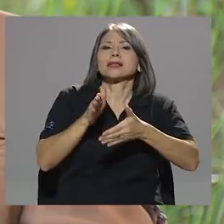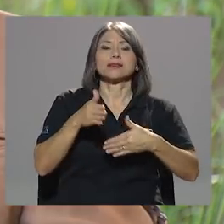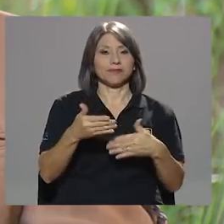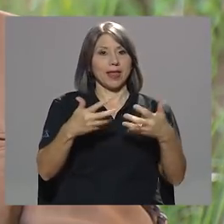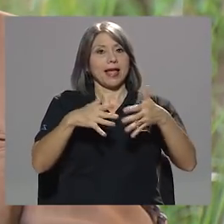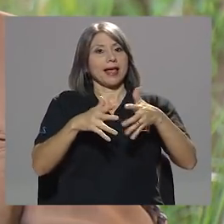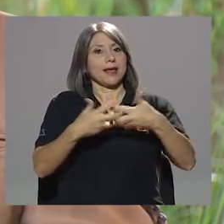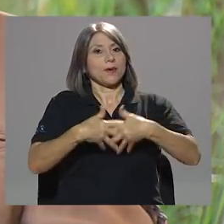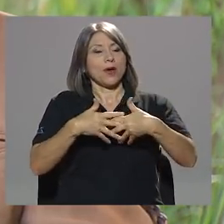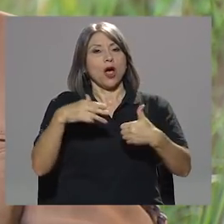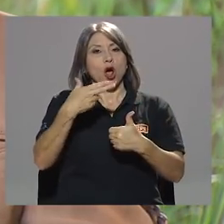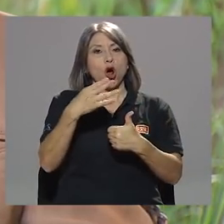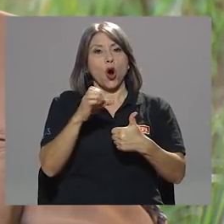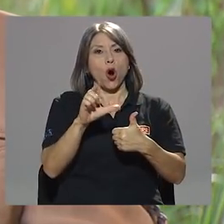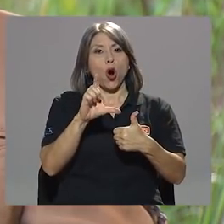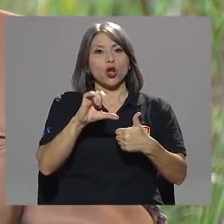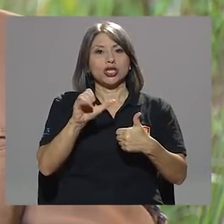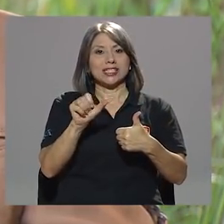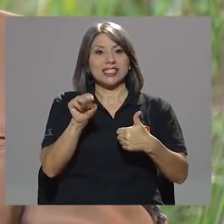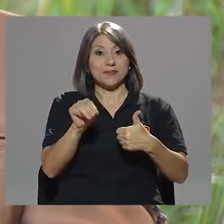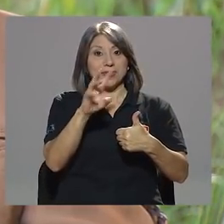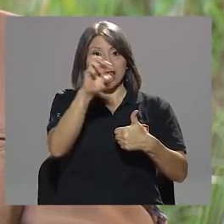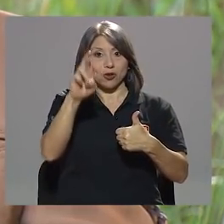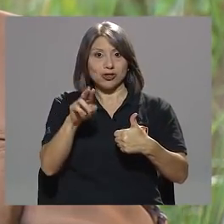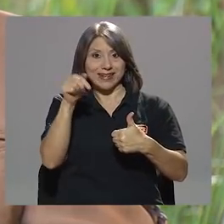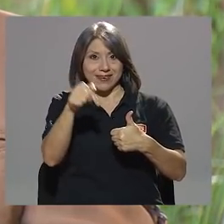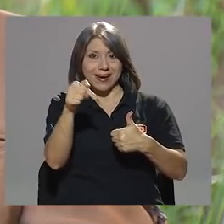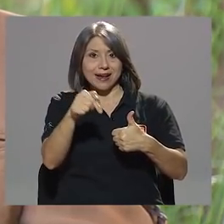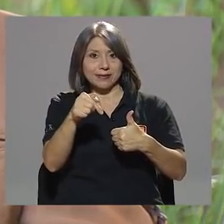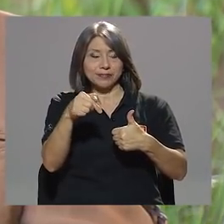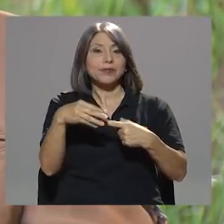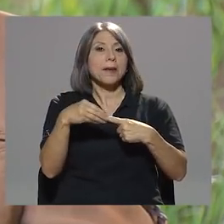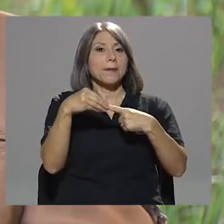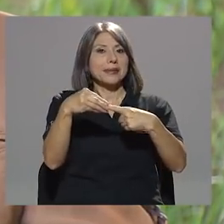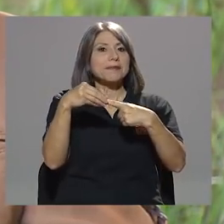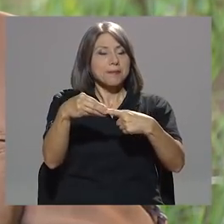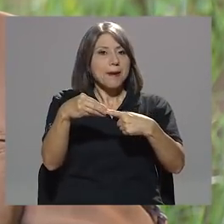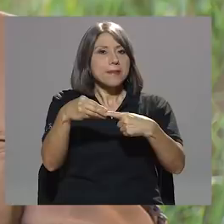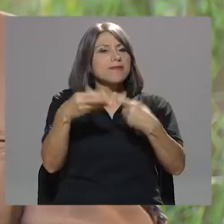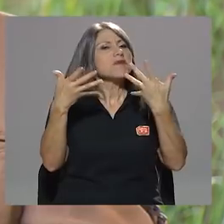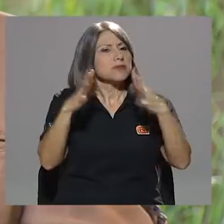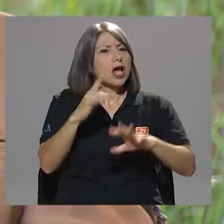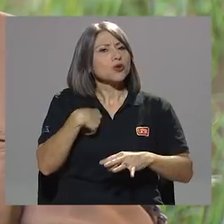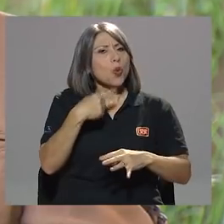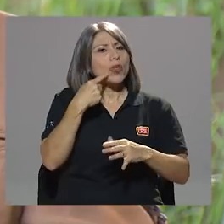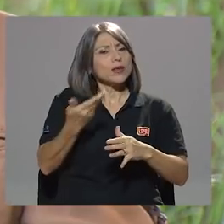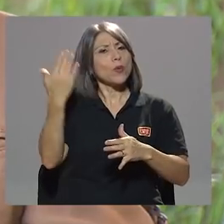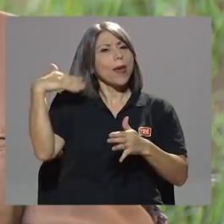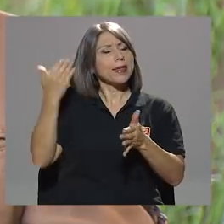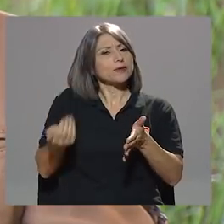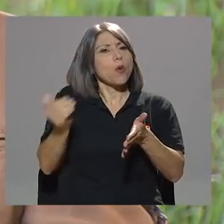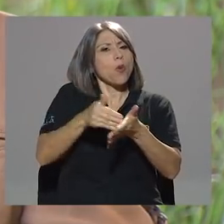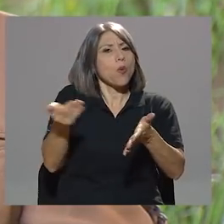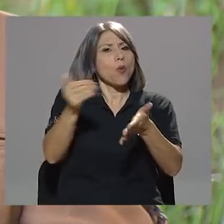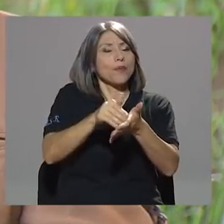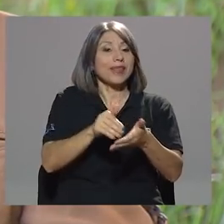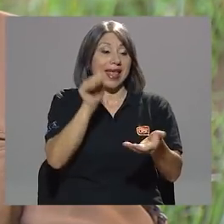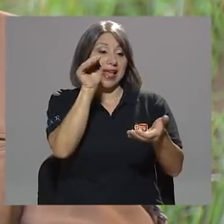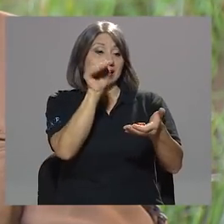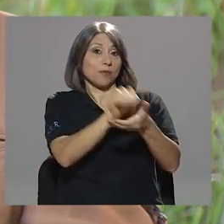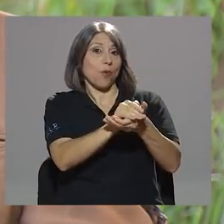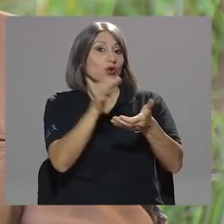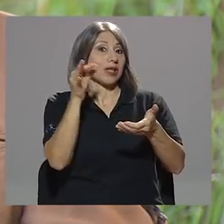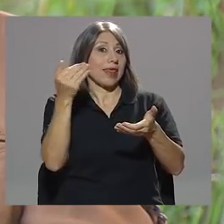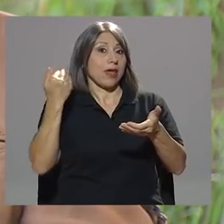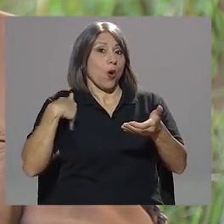Holcín de Costa Rica principalmente tiene, y como lo he reiterado en varias ocasiones, a la esposa de don